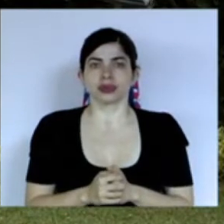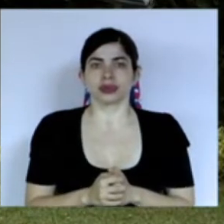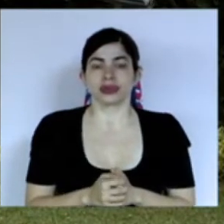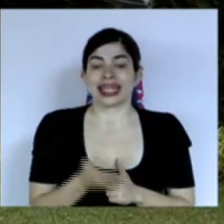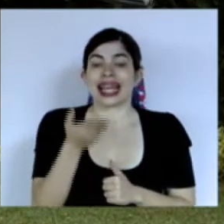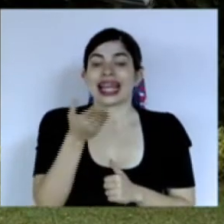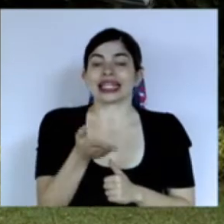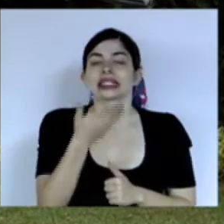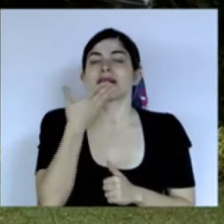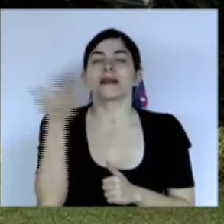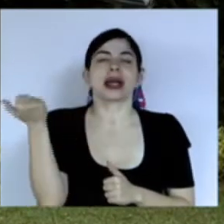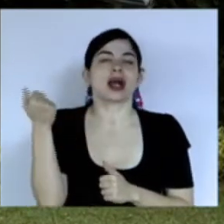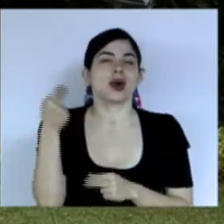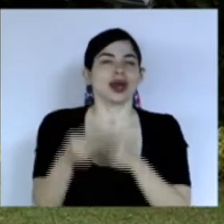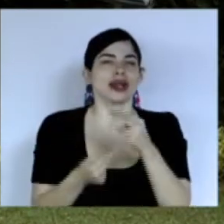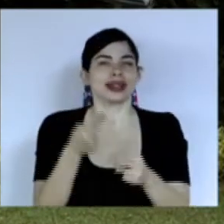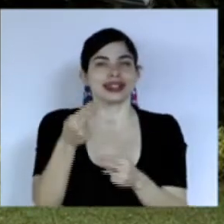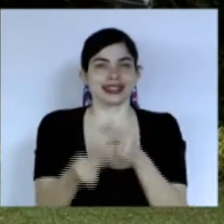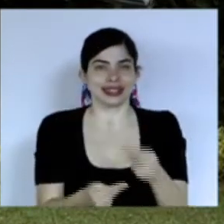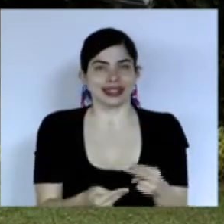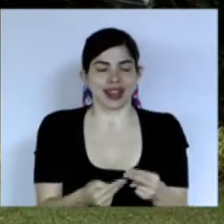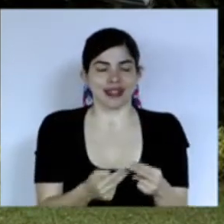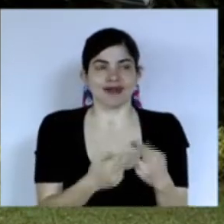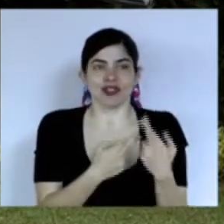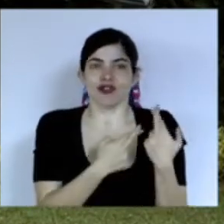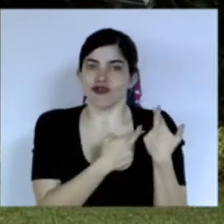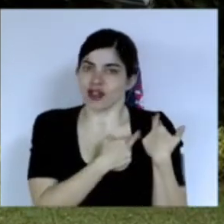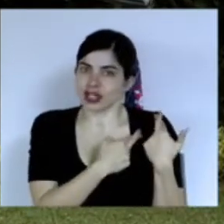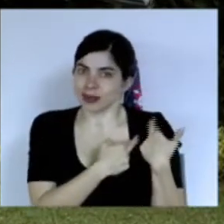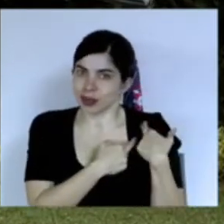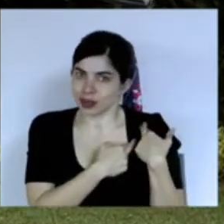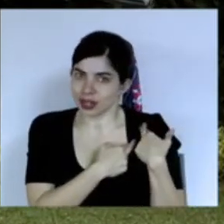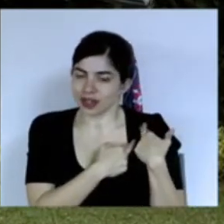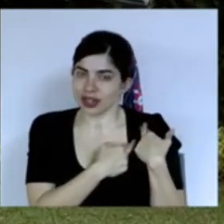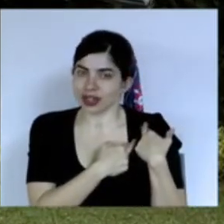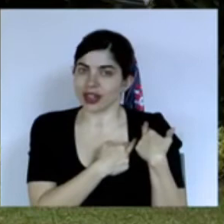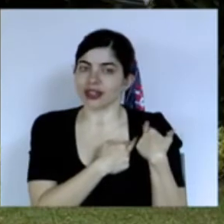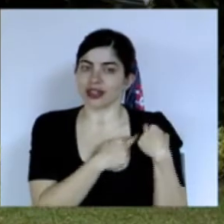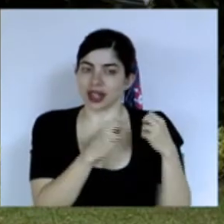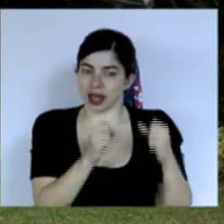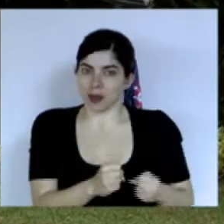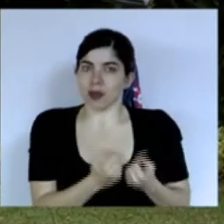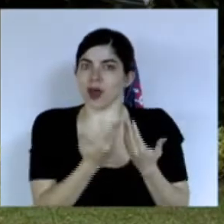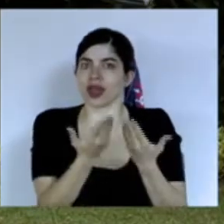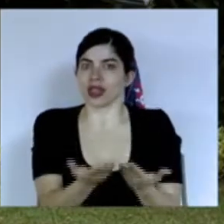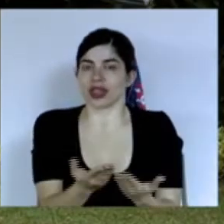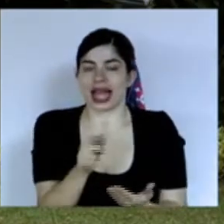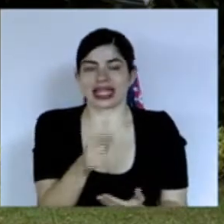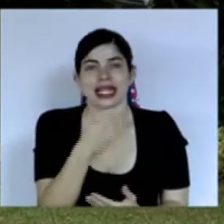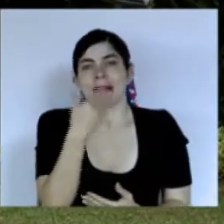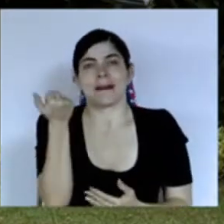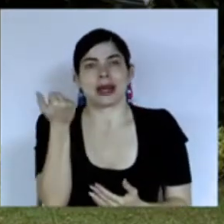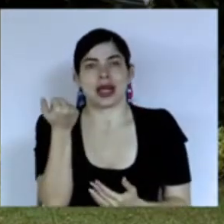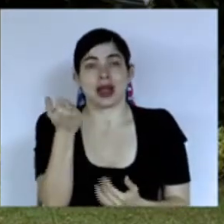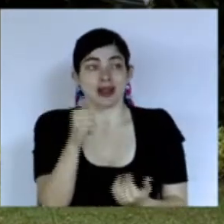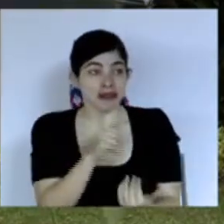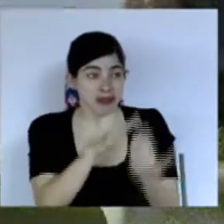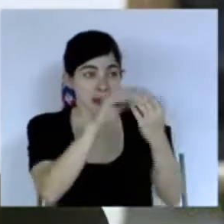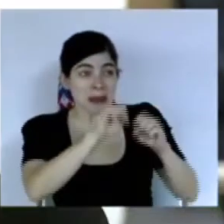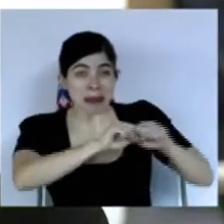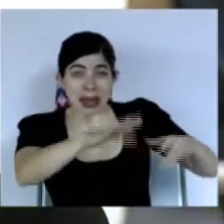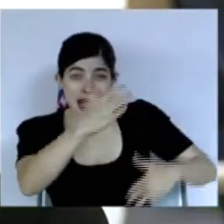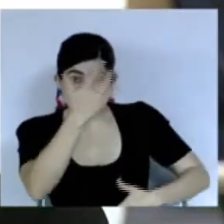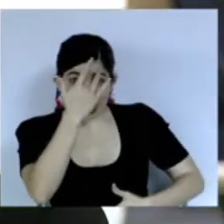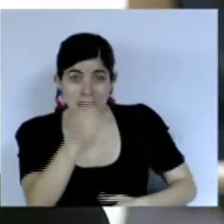ese es el mejor legado de responsabilidad que podemos dejar frente a una pandemia